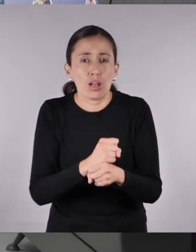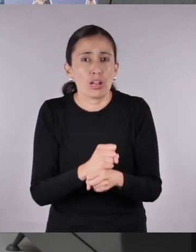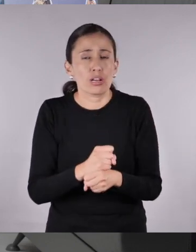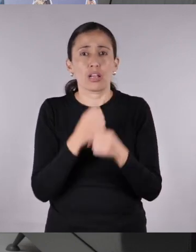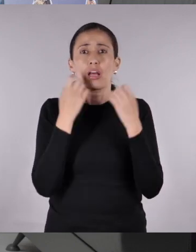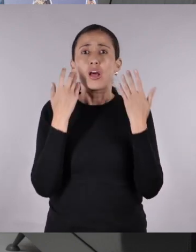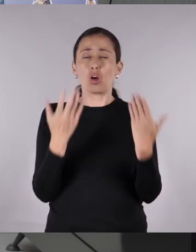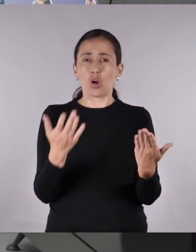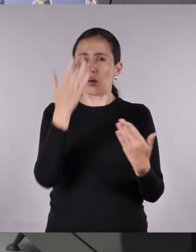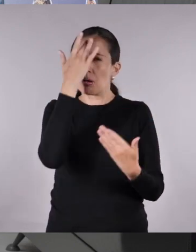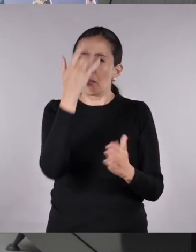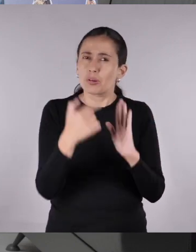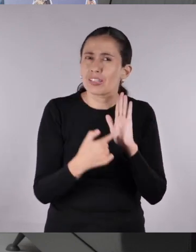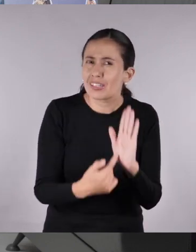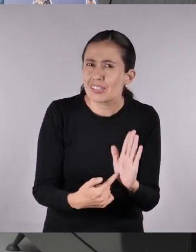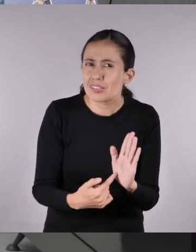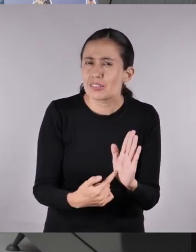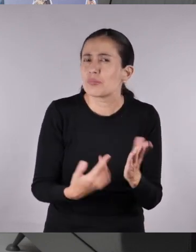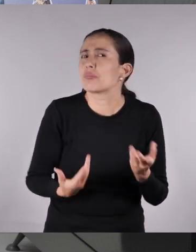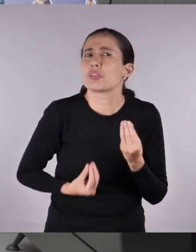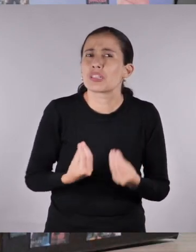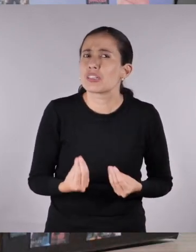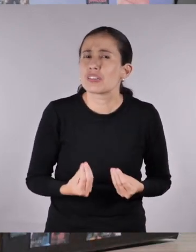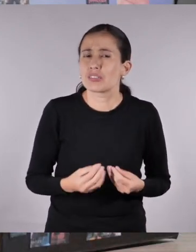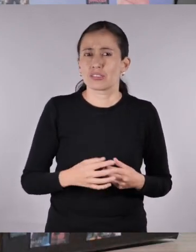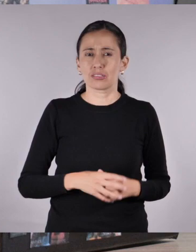sí recibieron sus cortos. ¿Por qué el mío no?